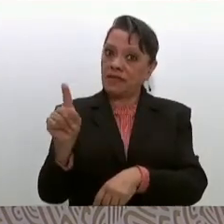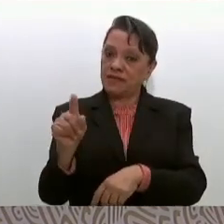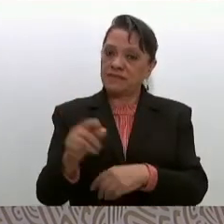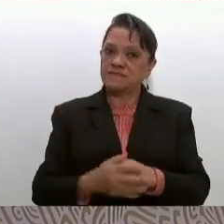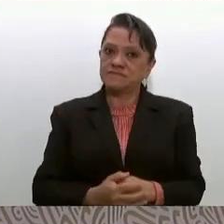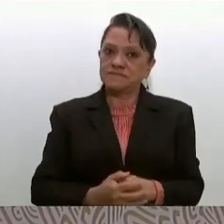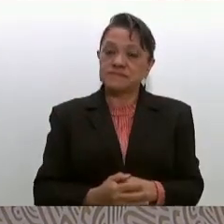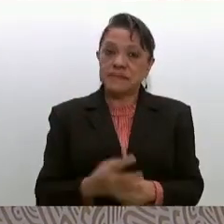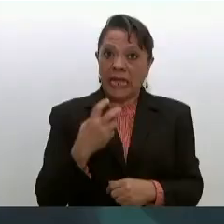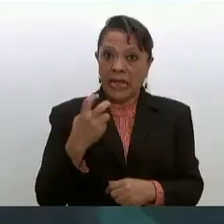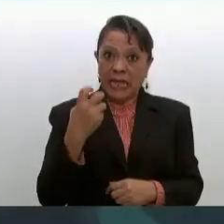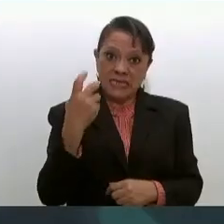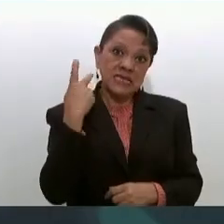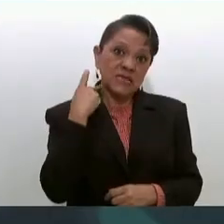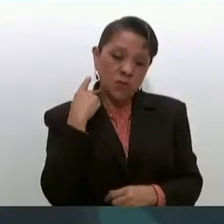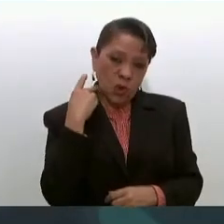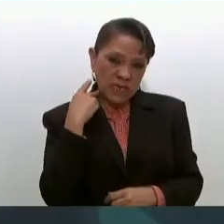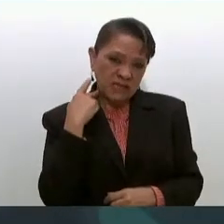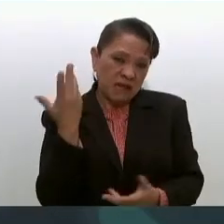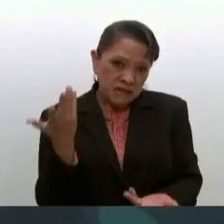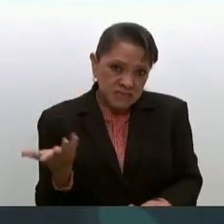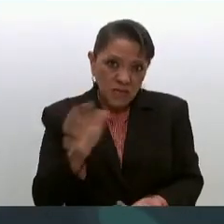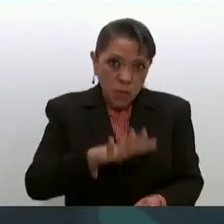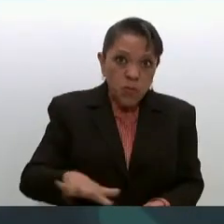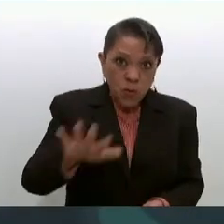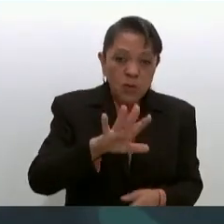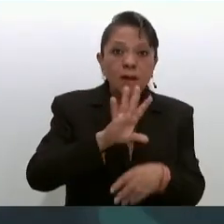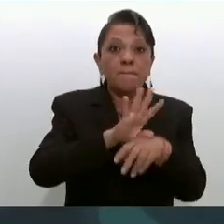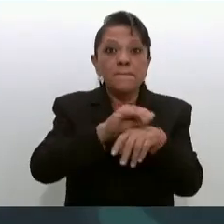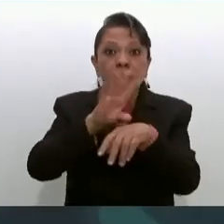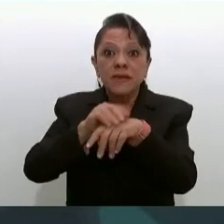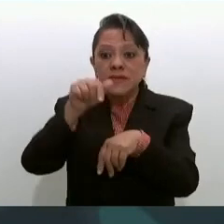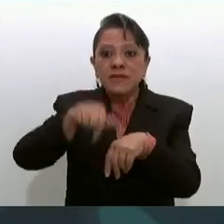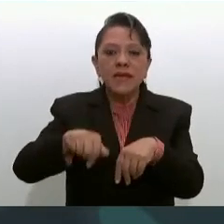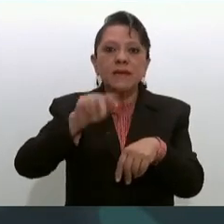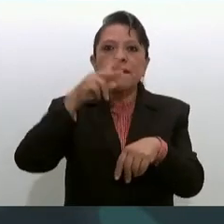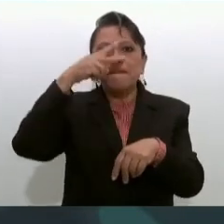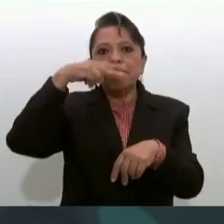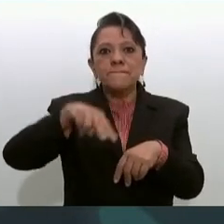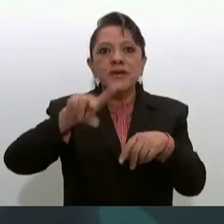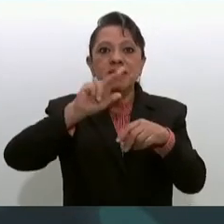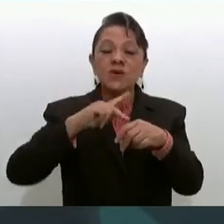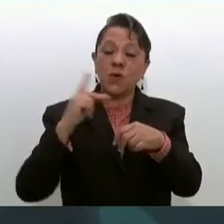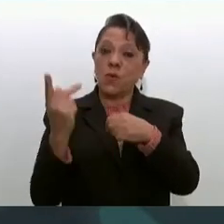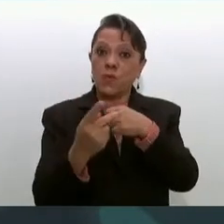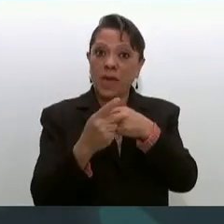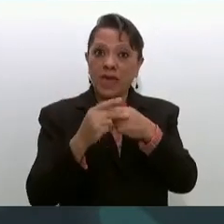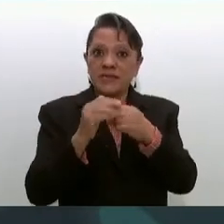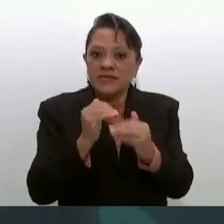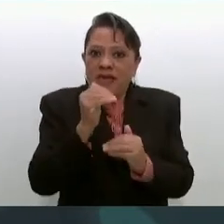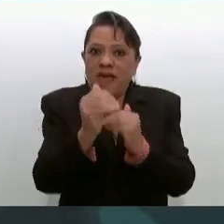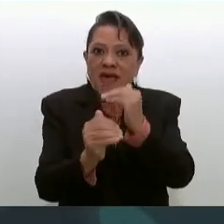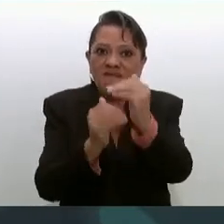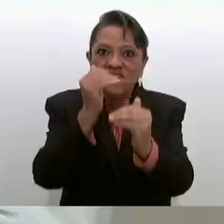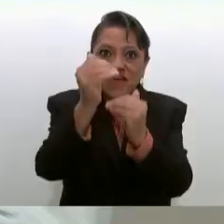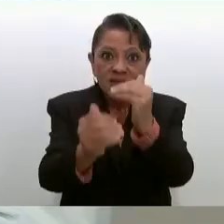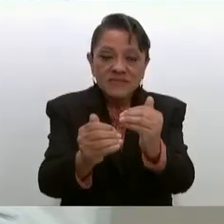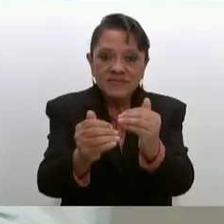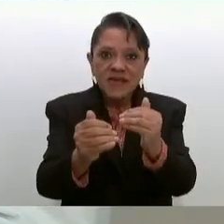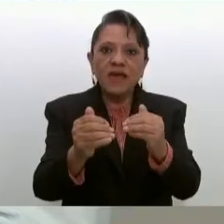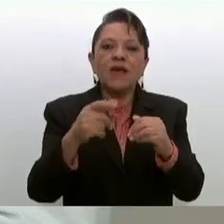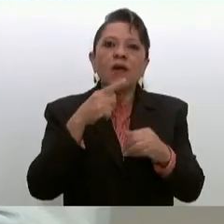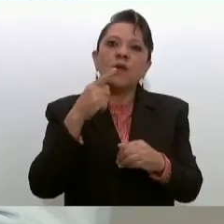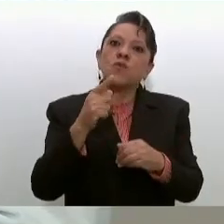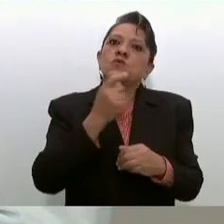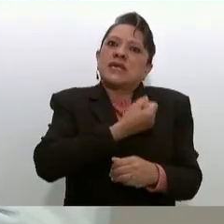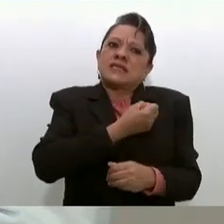Son estas políticas públicas las que permitan que nuestro país avance hacia un modelo de salud universal y de